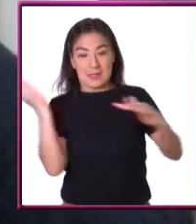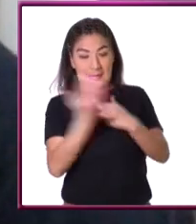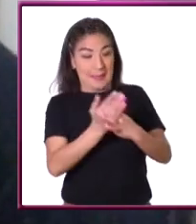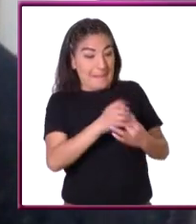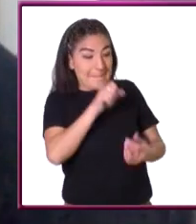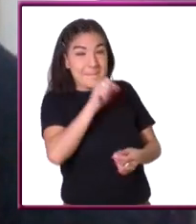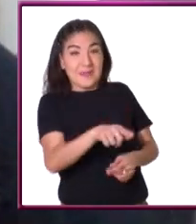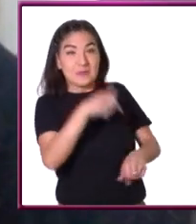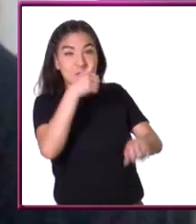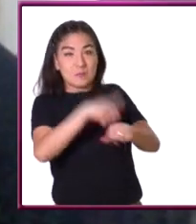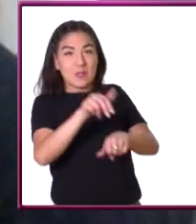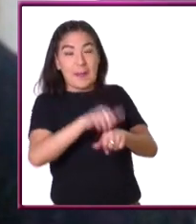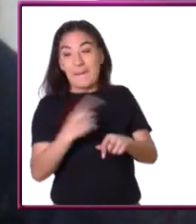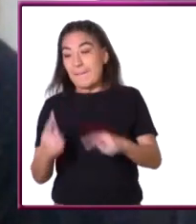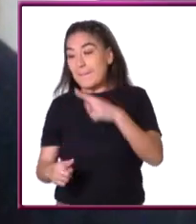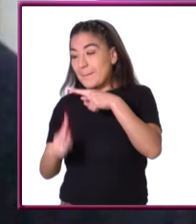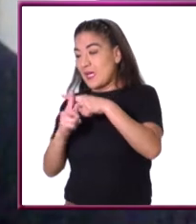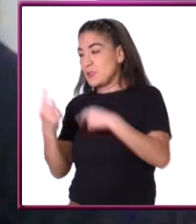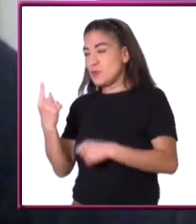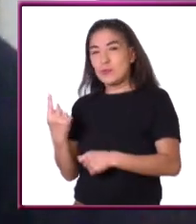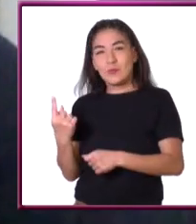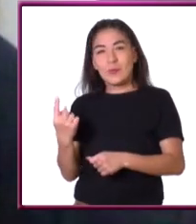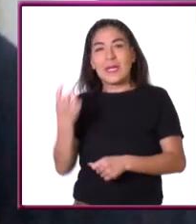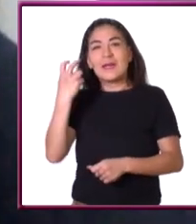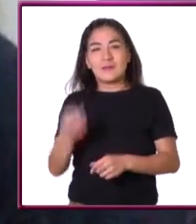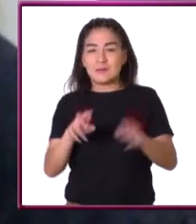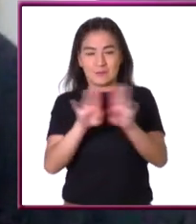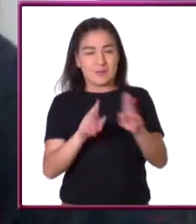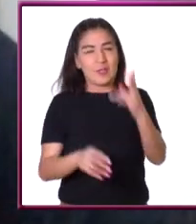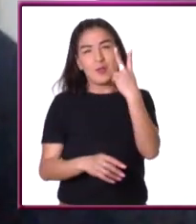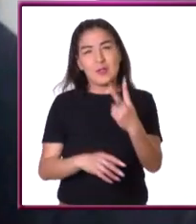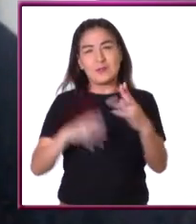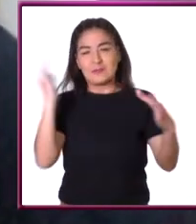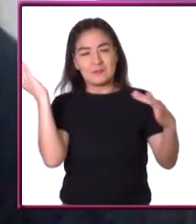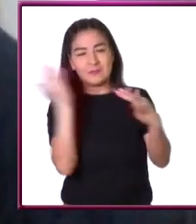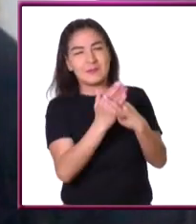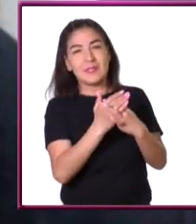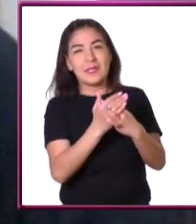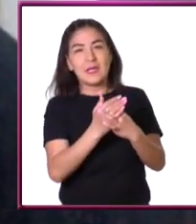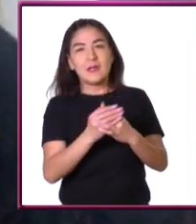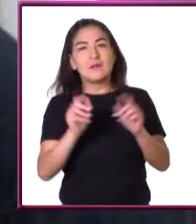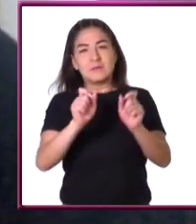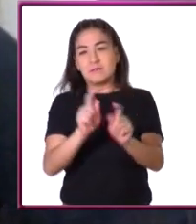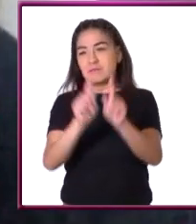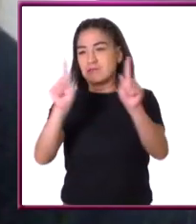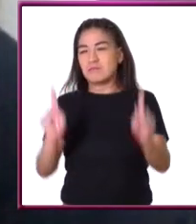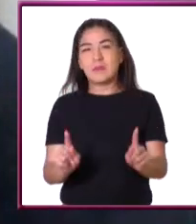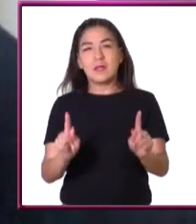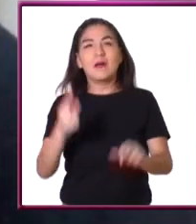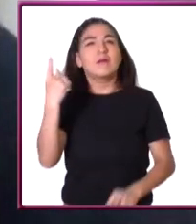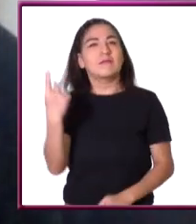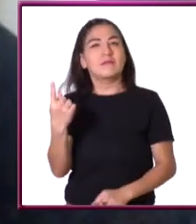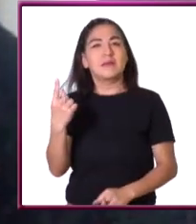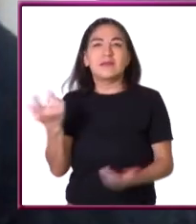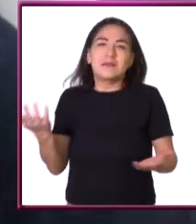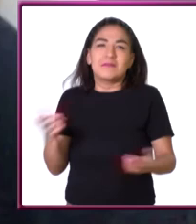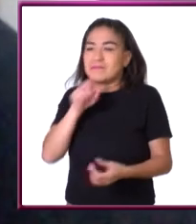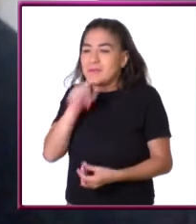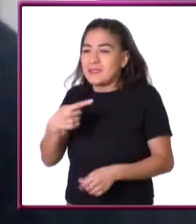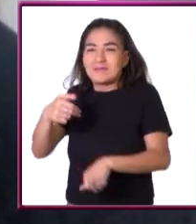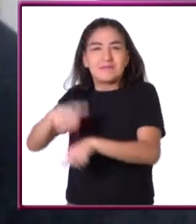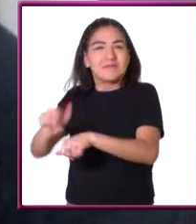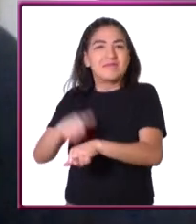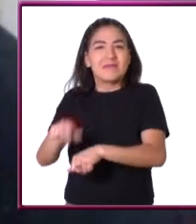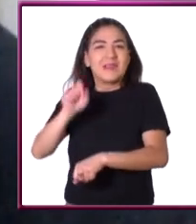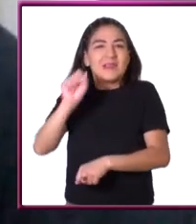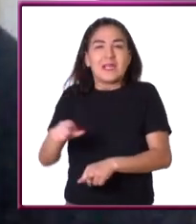dividido entre el mismo y uno ¿no? pues si comprobamos el dos solamente puede ser dividido entre dos ¿no? que te da cero y uno pues